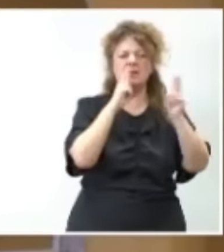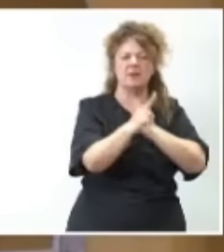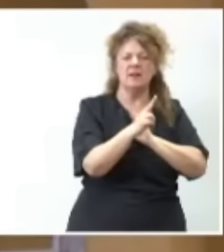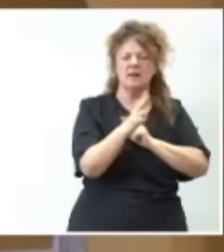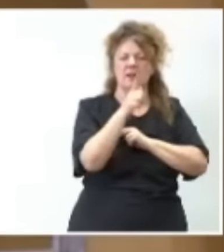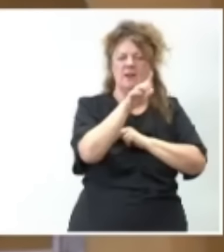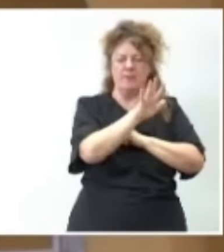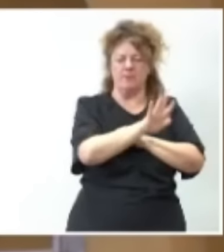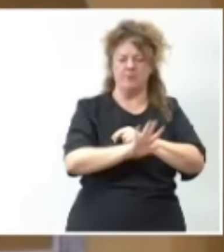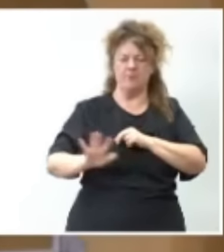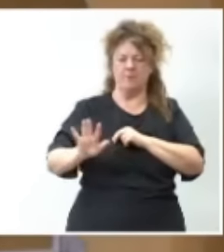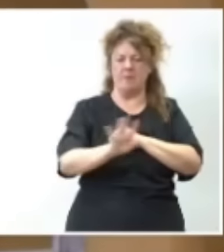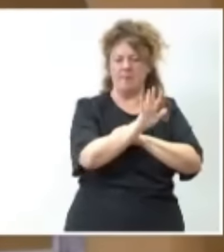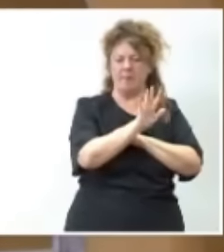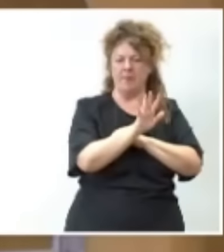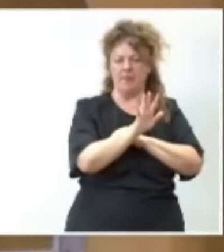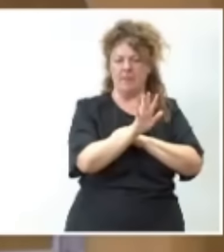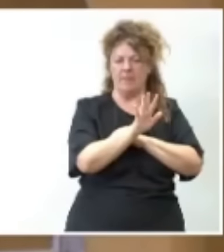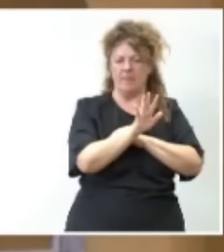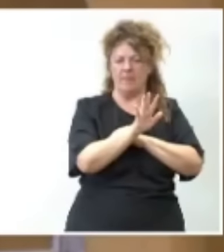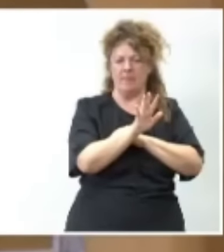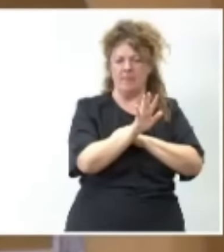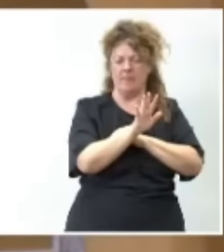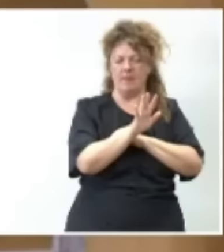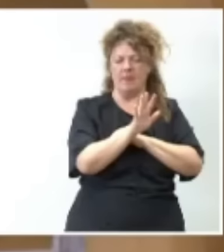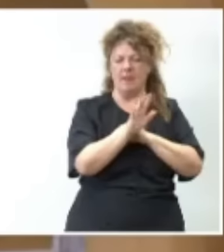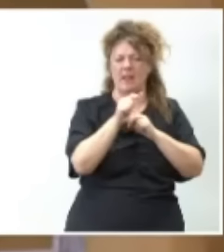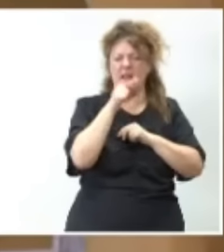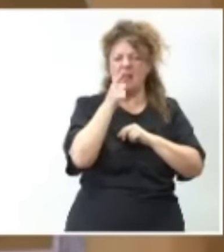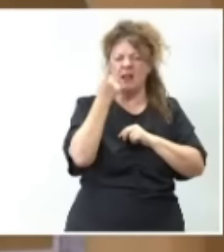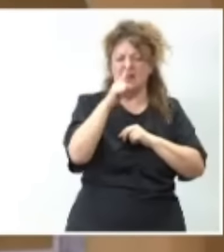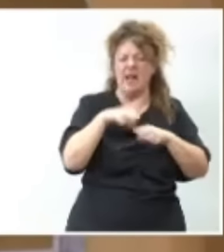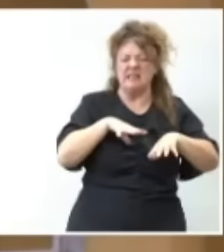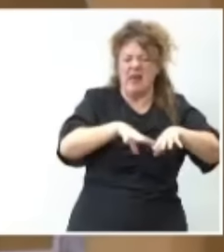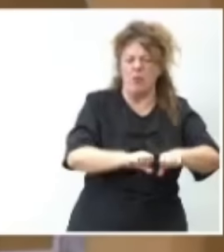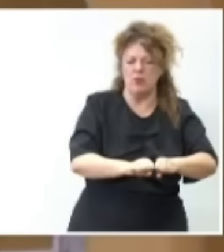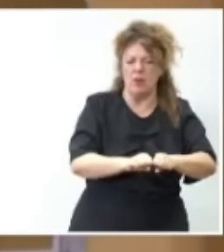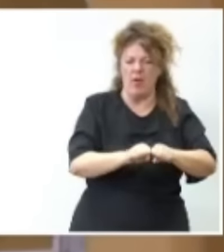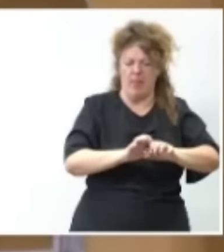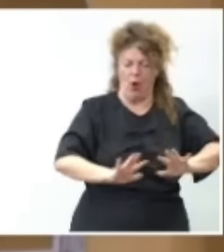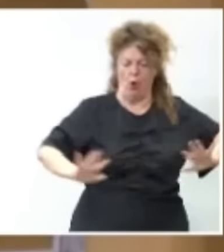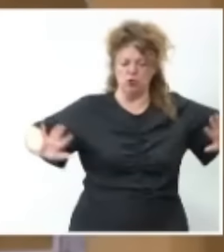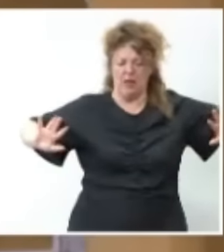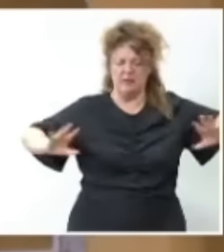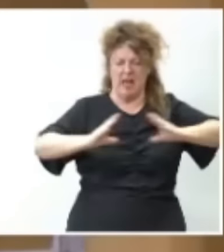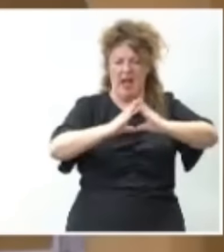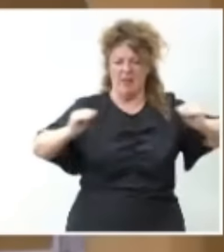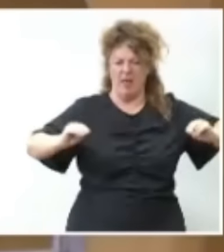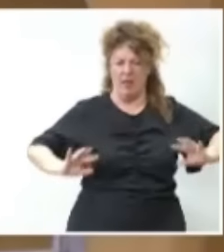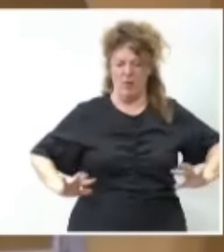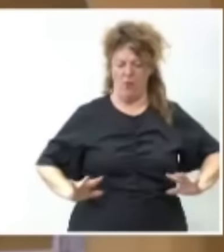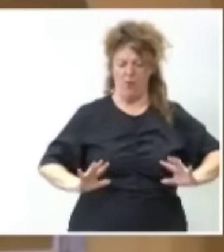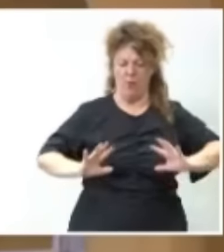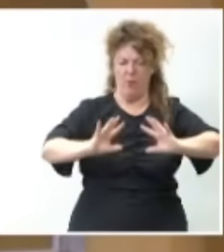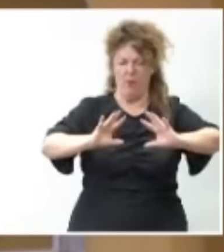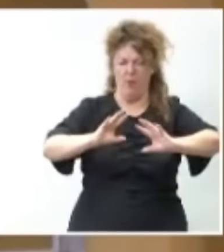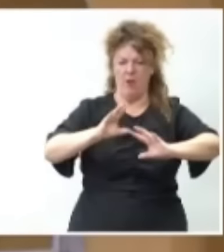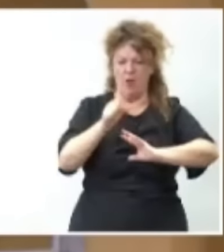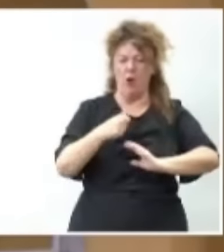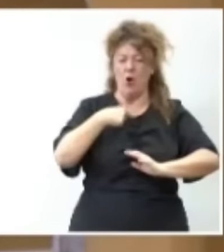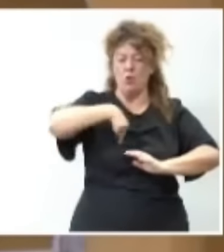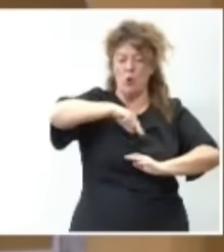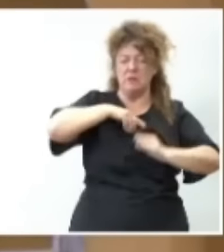Alga Asiática, como bien sabe, no solo ha venido para quedarse, sino que se ha adueñado de las costas de Andalucía. Y nuestra flota artesanal está